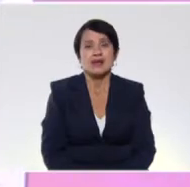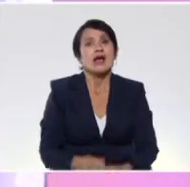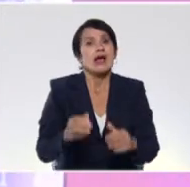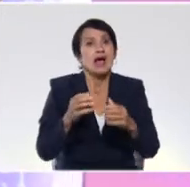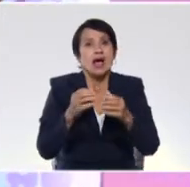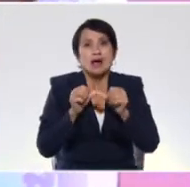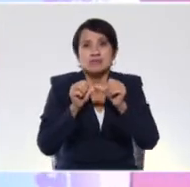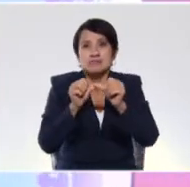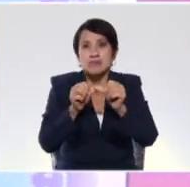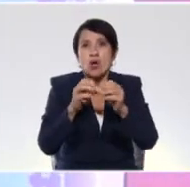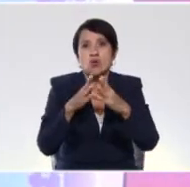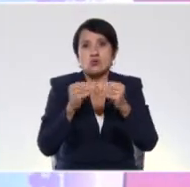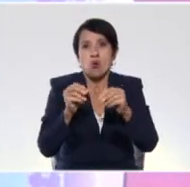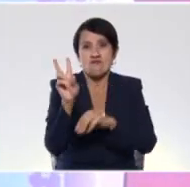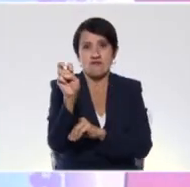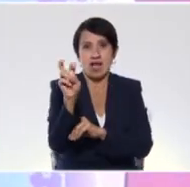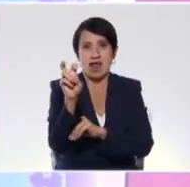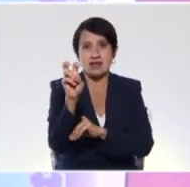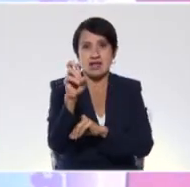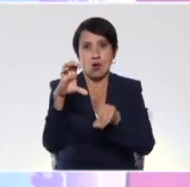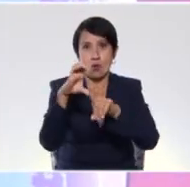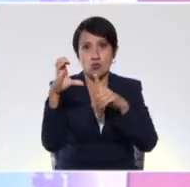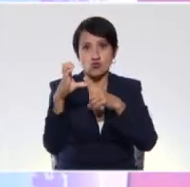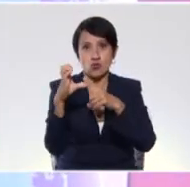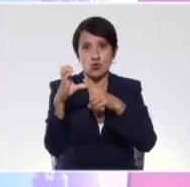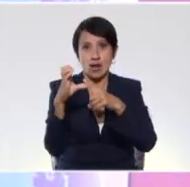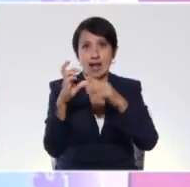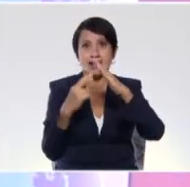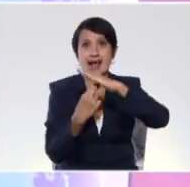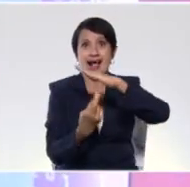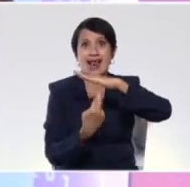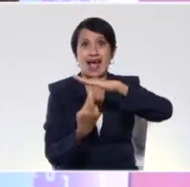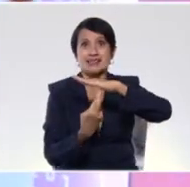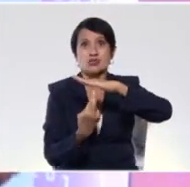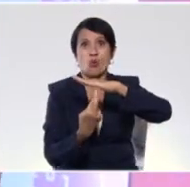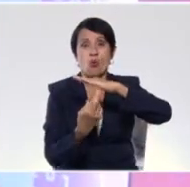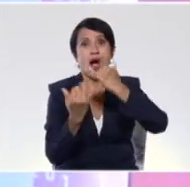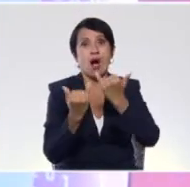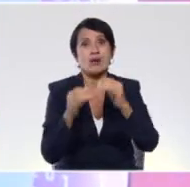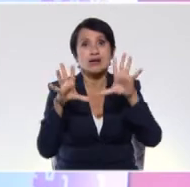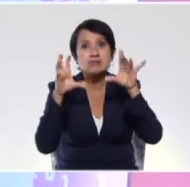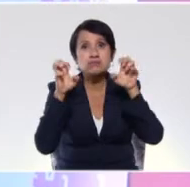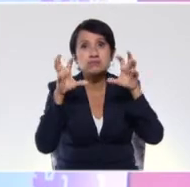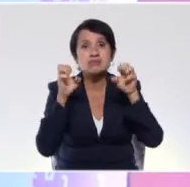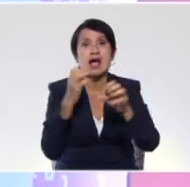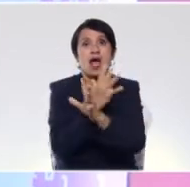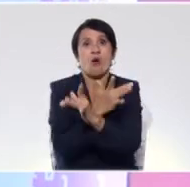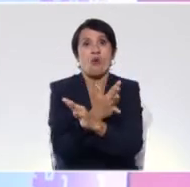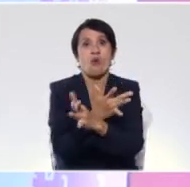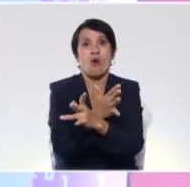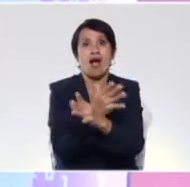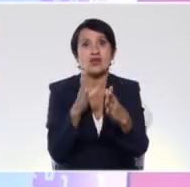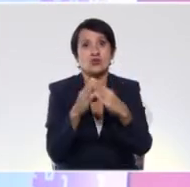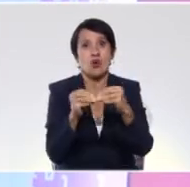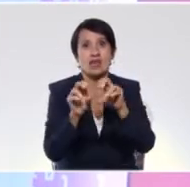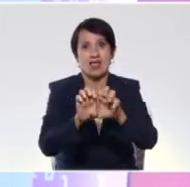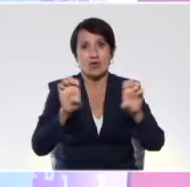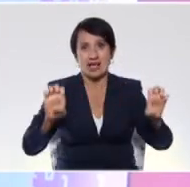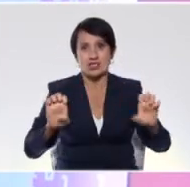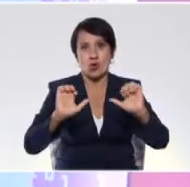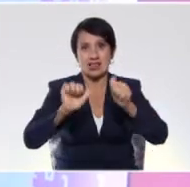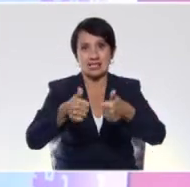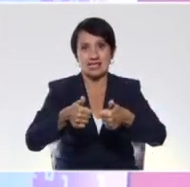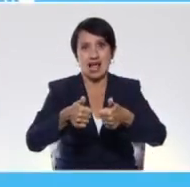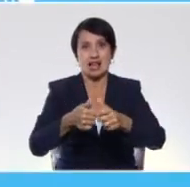Continuamos con nuestro Viernes de Cultura y Recreación. Ahora vamos a aprender y a jugar con el segmento de Educación